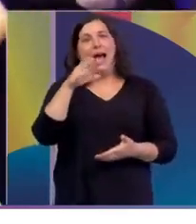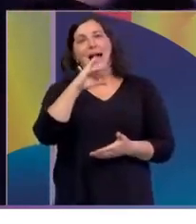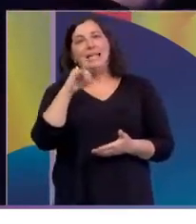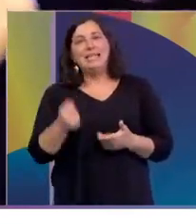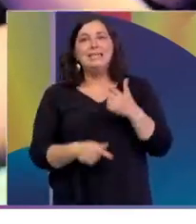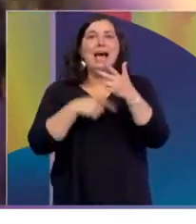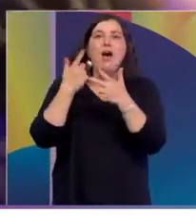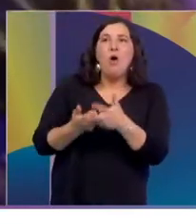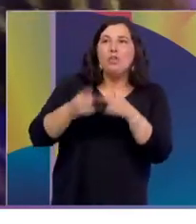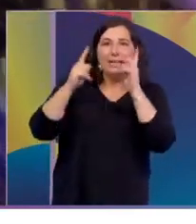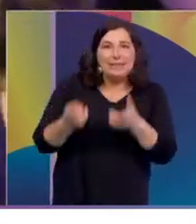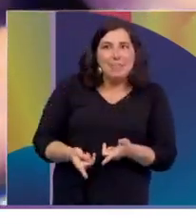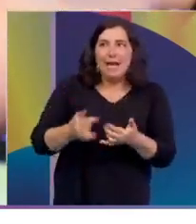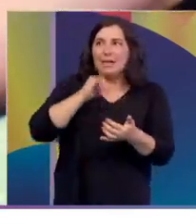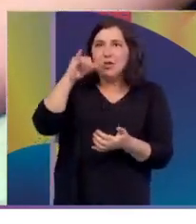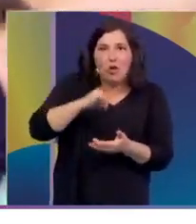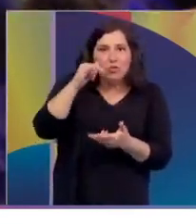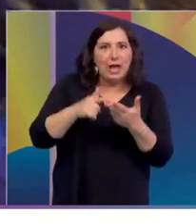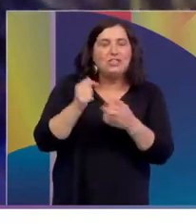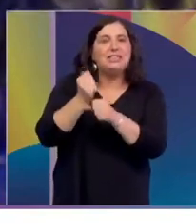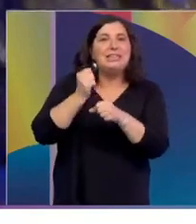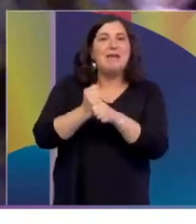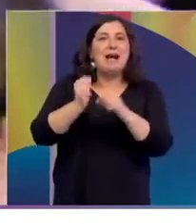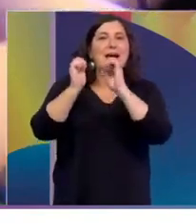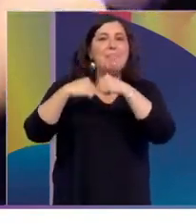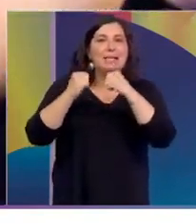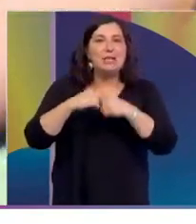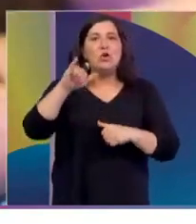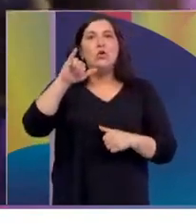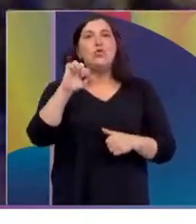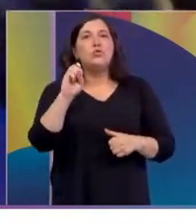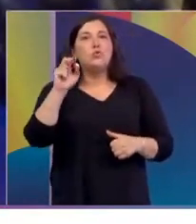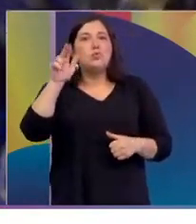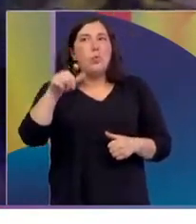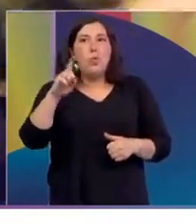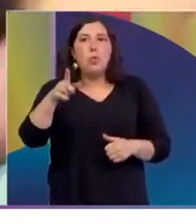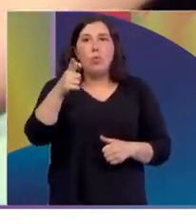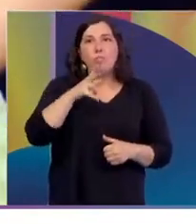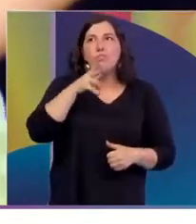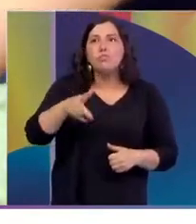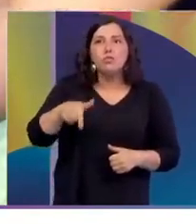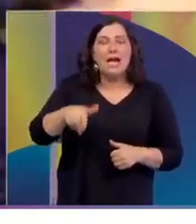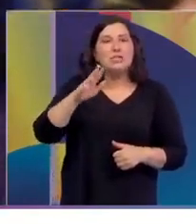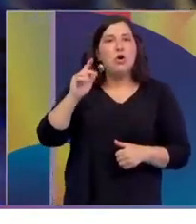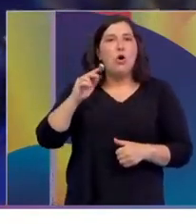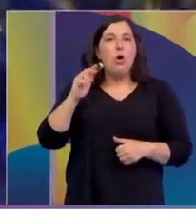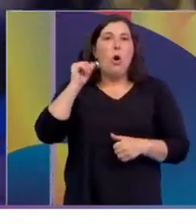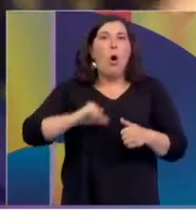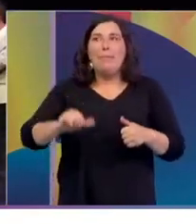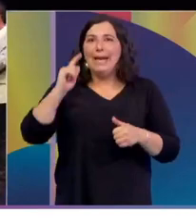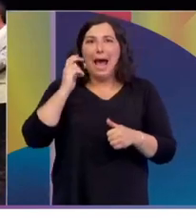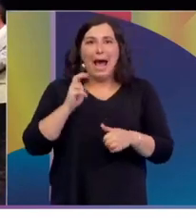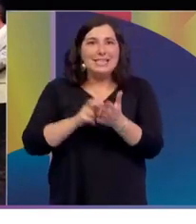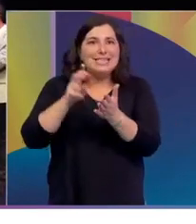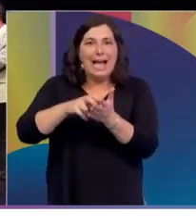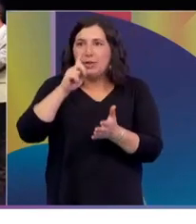mentorías en la academia de que estaban juntando fondos para un chico que tenía que operarse urgente que es de Salto y otra de las empresas que nos apoya financió el 100% de la